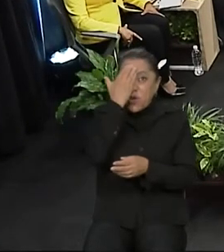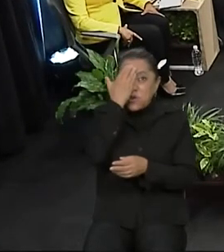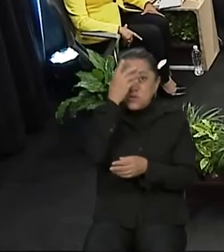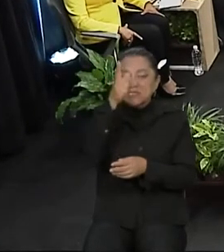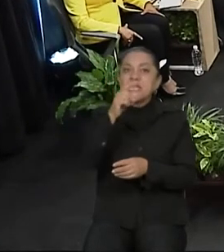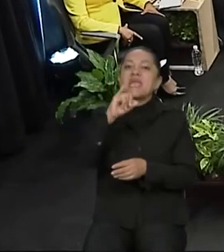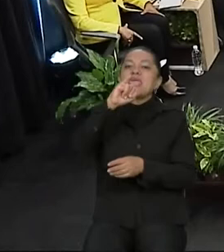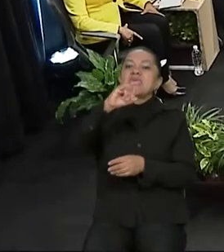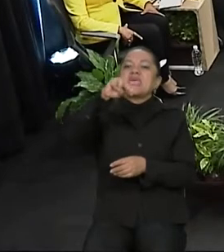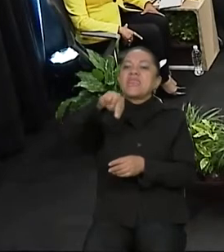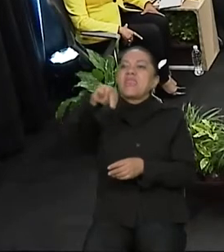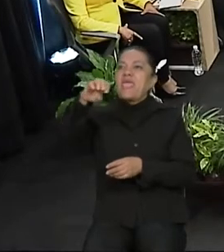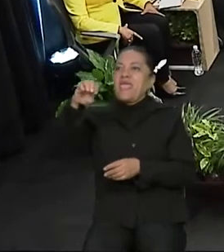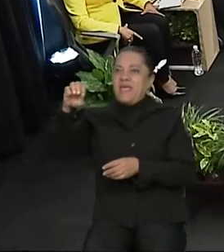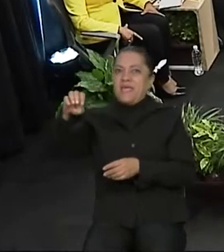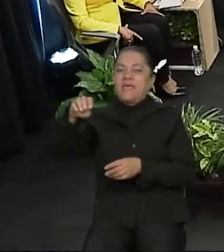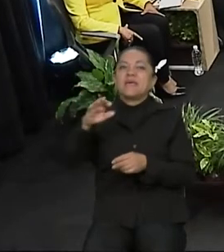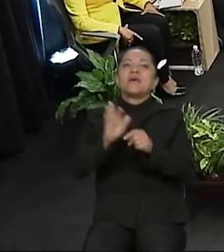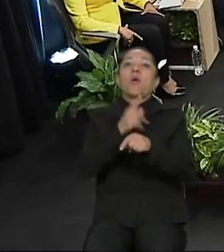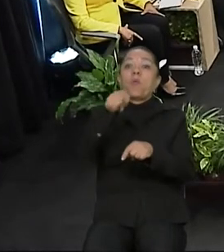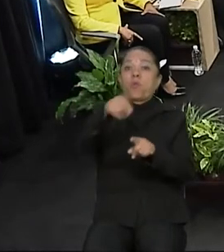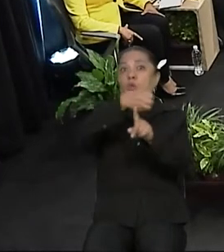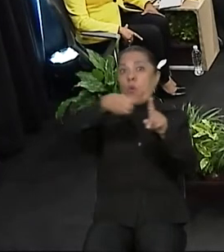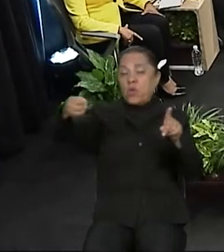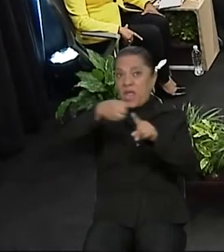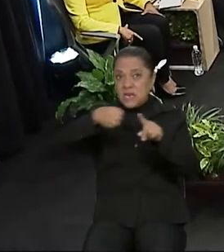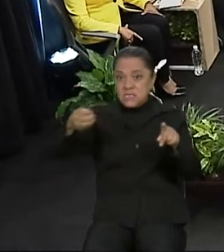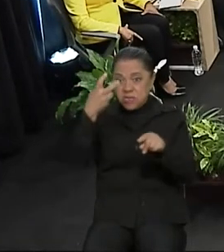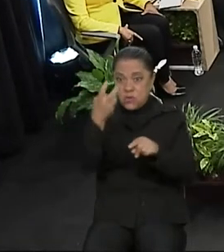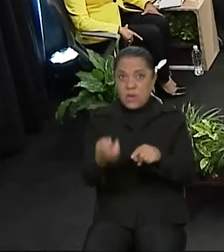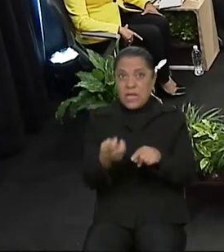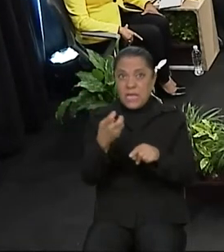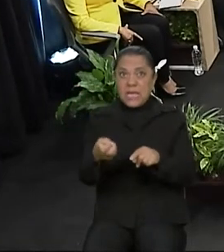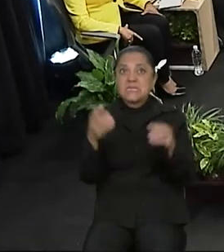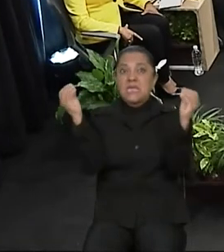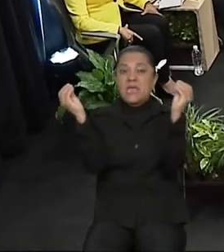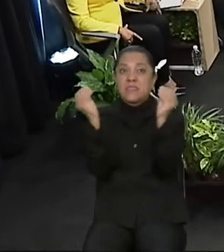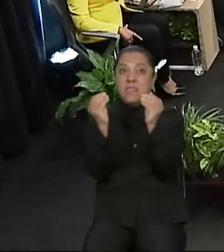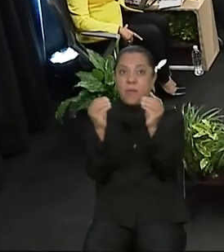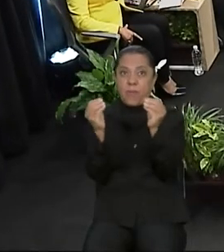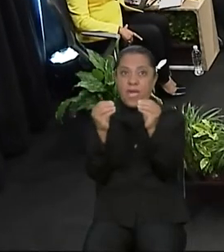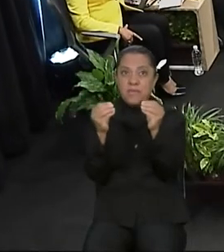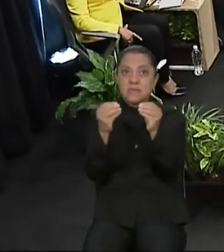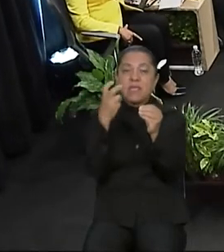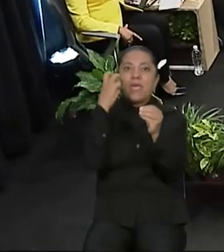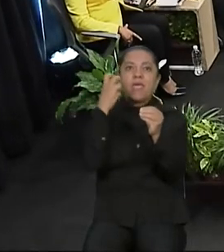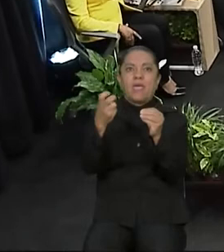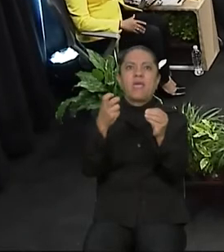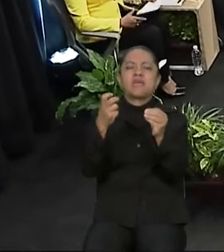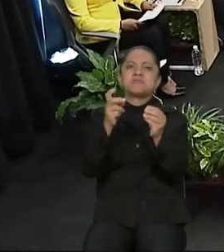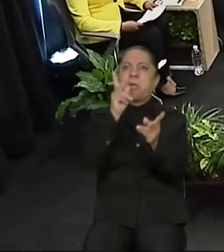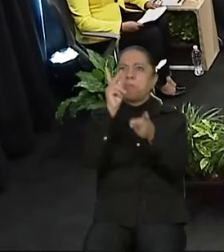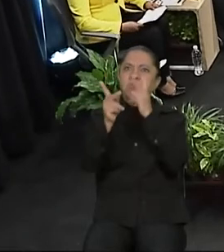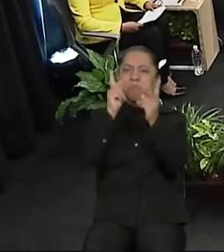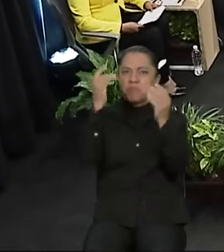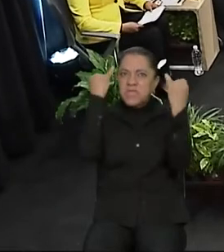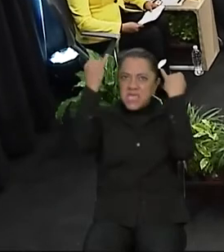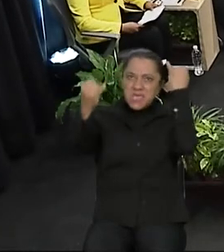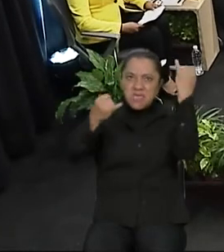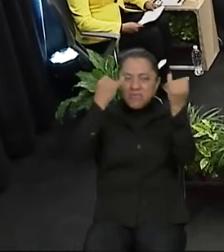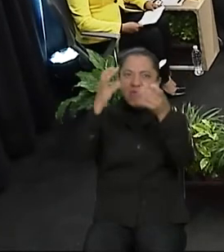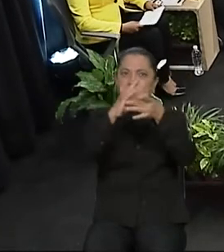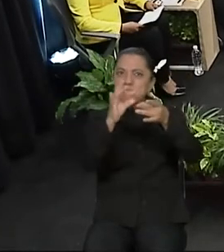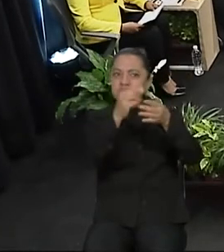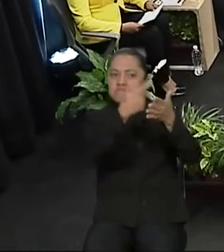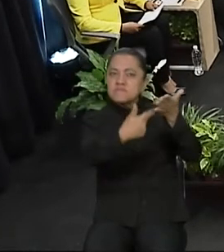Electoral por la organización de este debate, de esta disertación de ideas y también de este